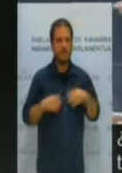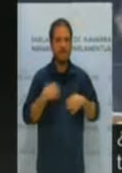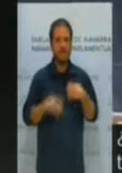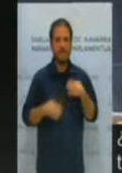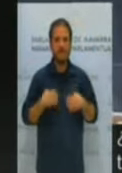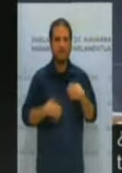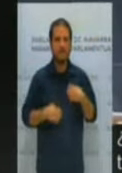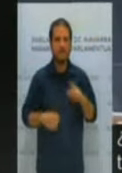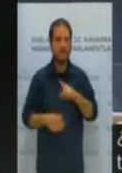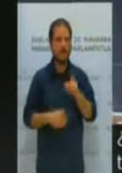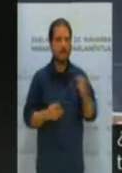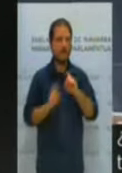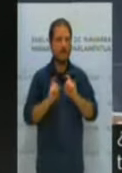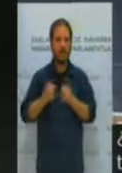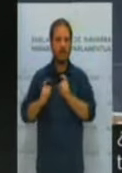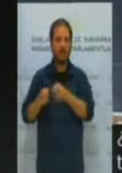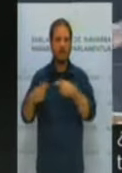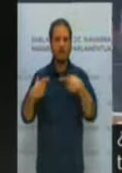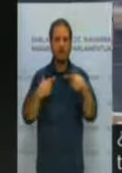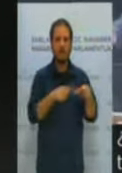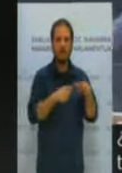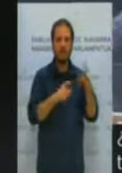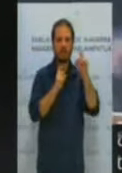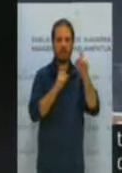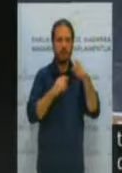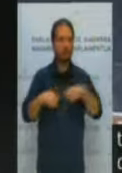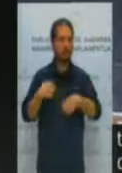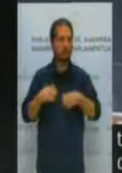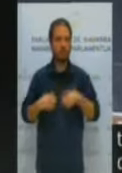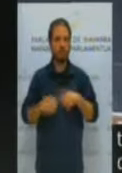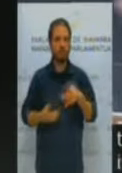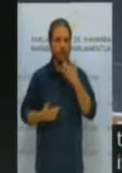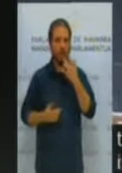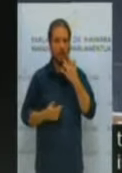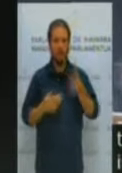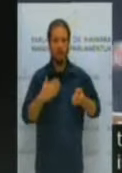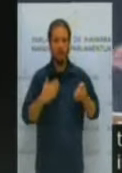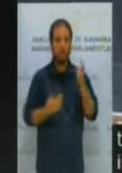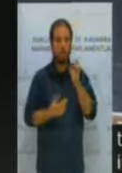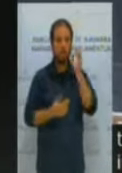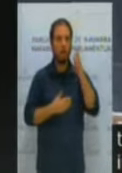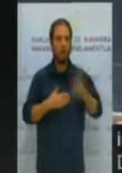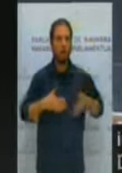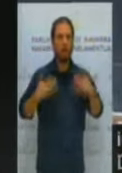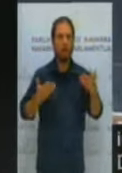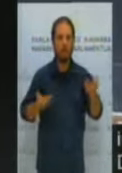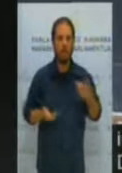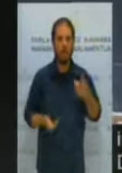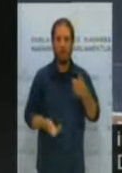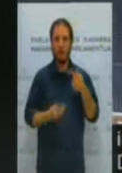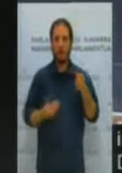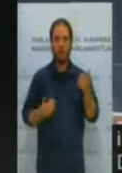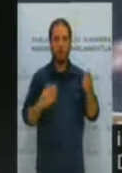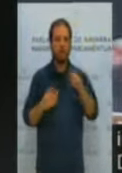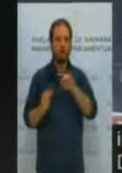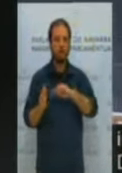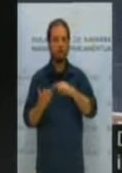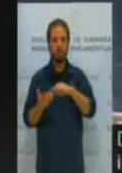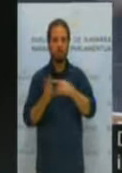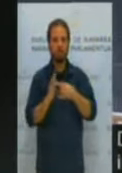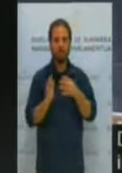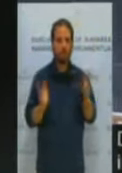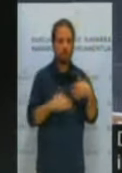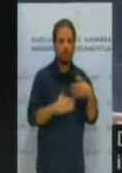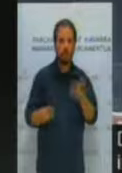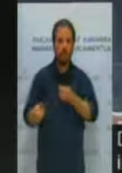se les está convocando en el Departamento de Educación. Hablan de improvisación, hablan de falta de planificación y de previsión, hablan de falta de